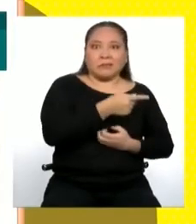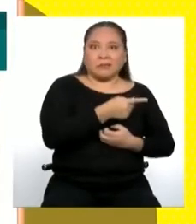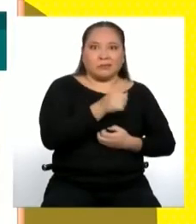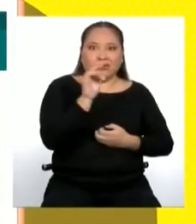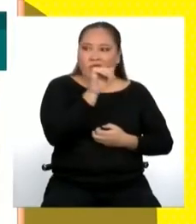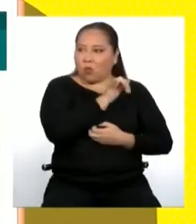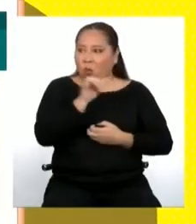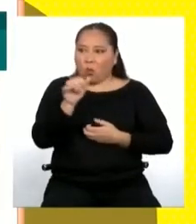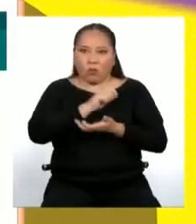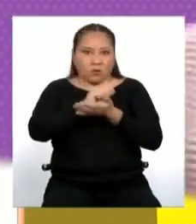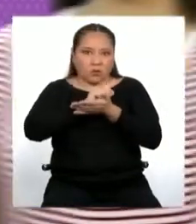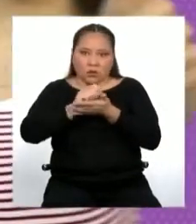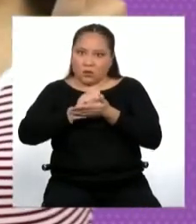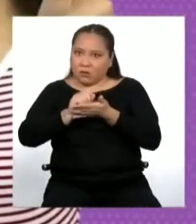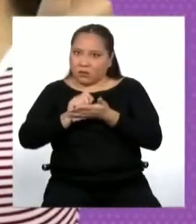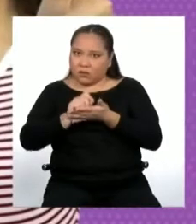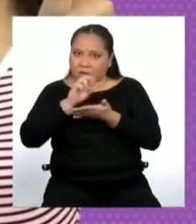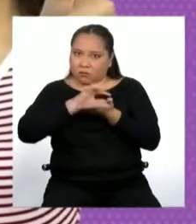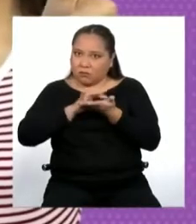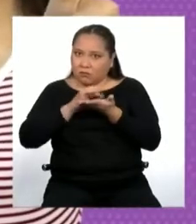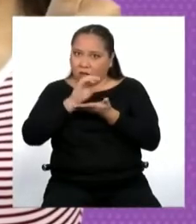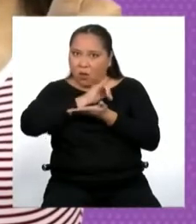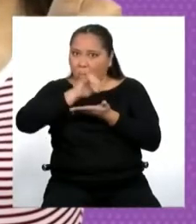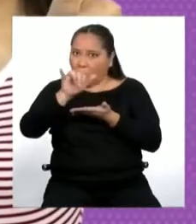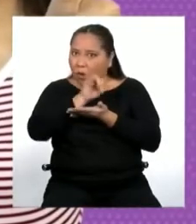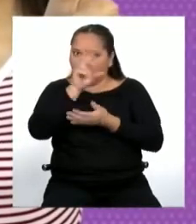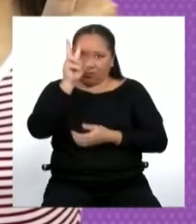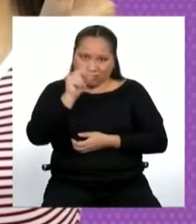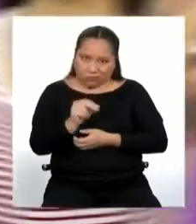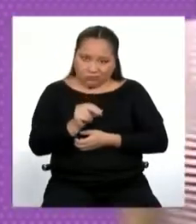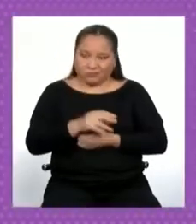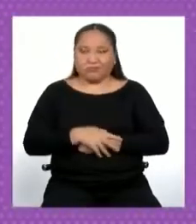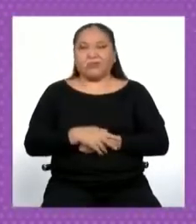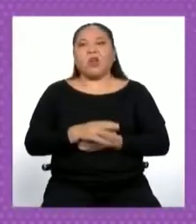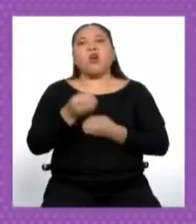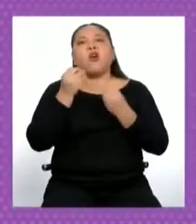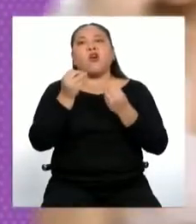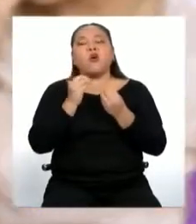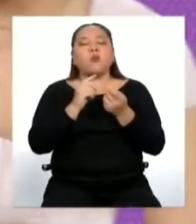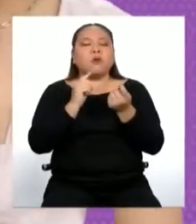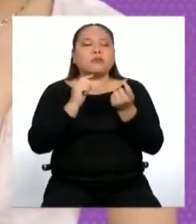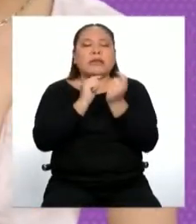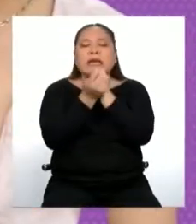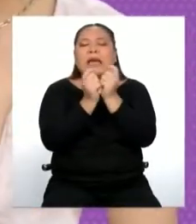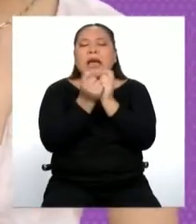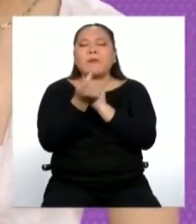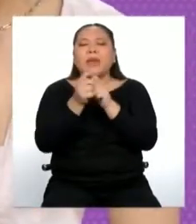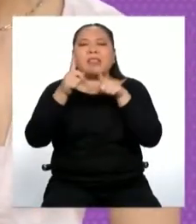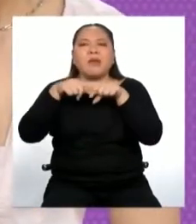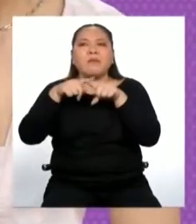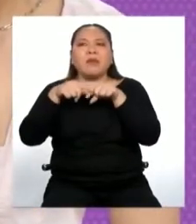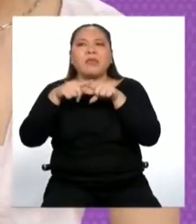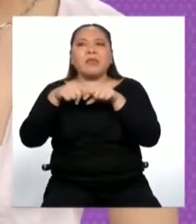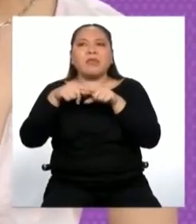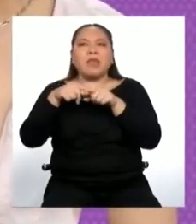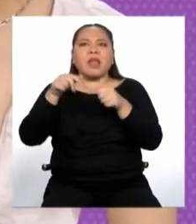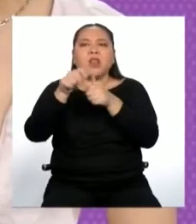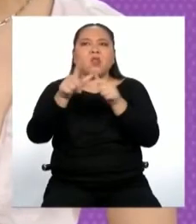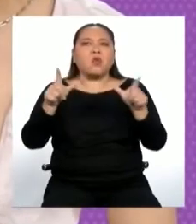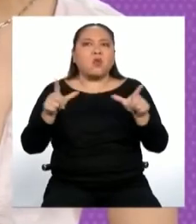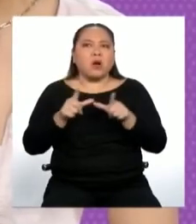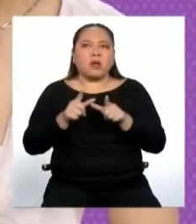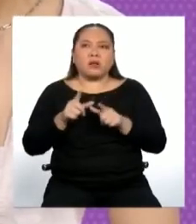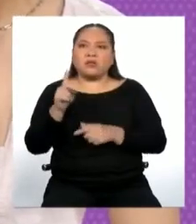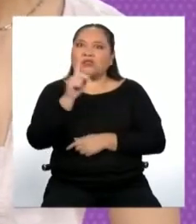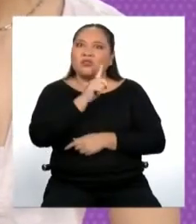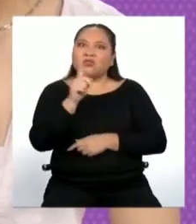lo escribirías igual, ¿verdad? Y ahora es momento de saber en qué consiste la adaptación al medio. No, no me refiero a que el texto